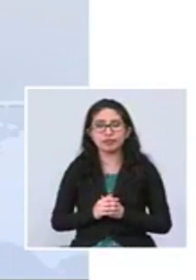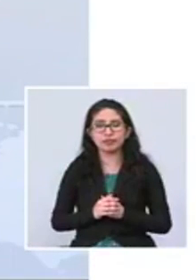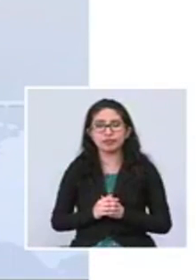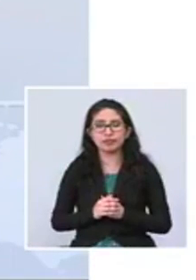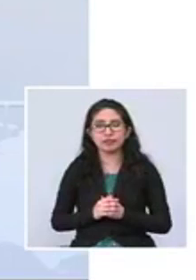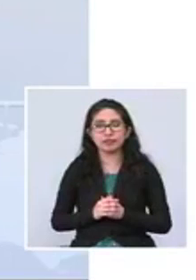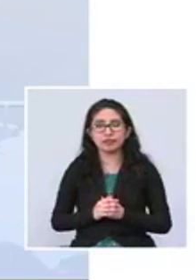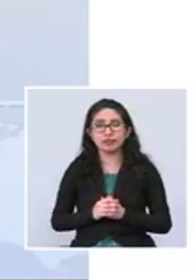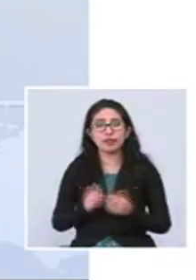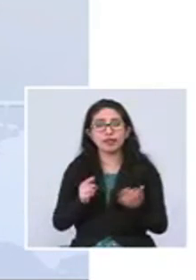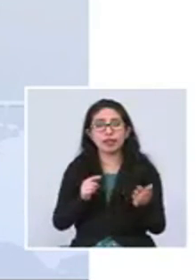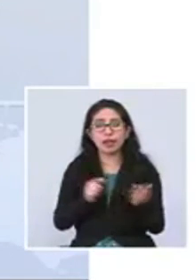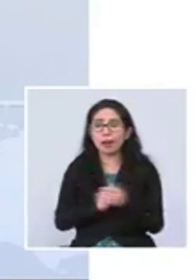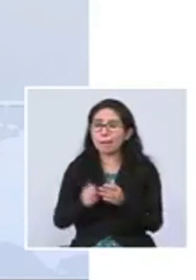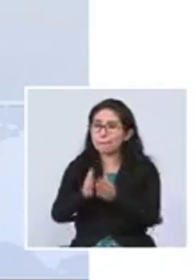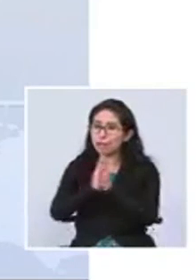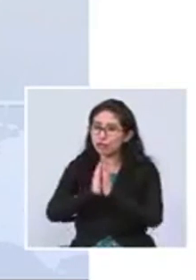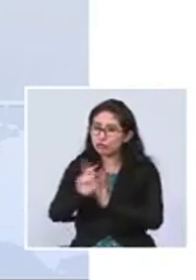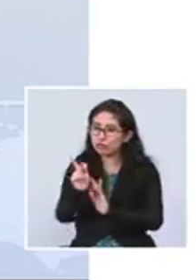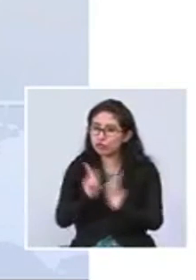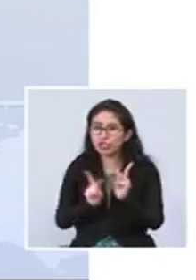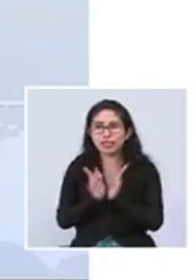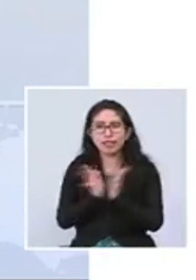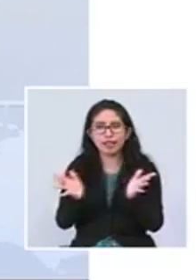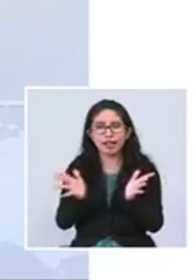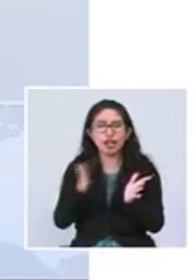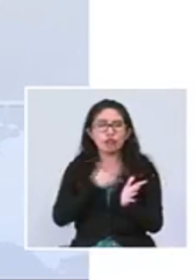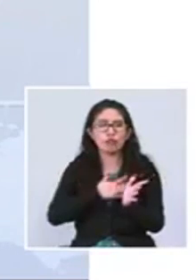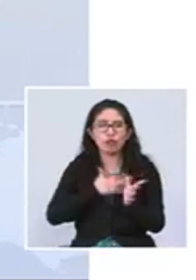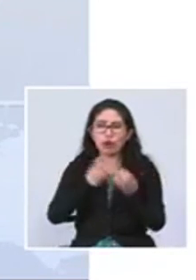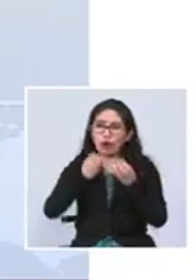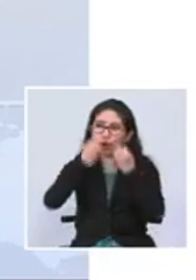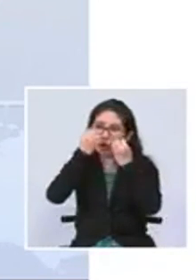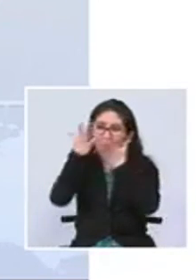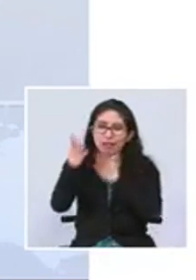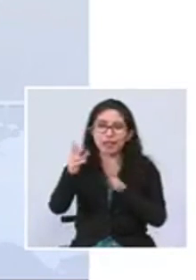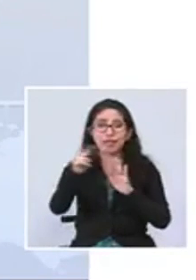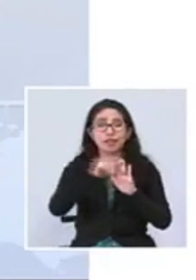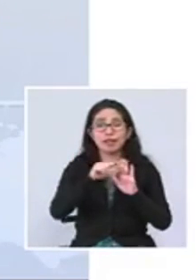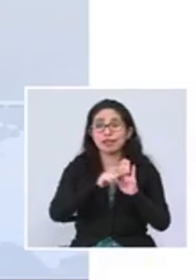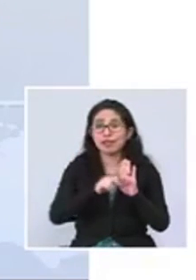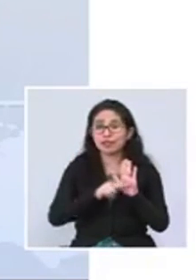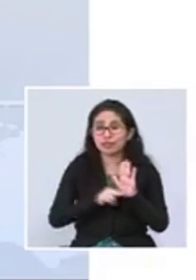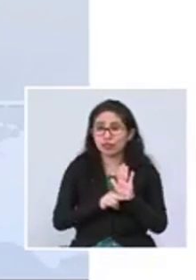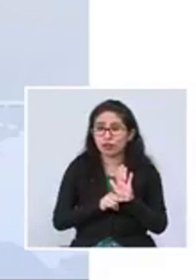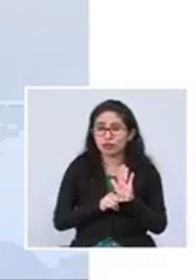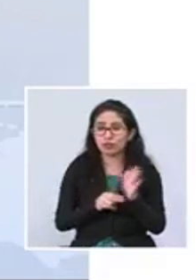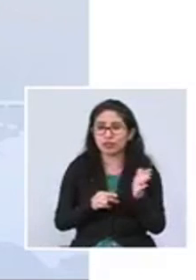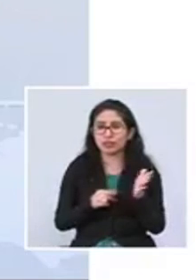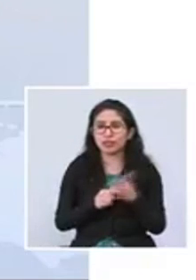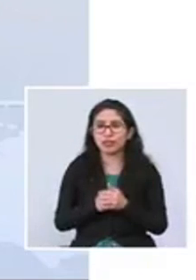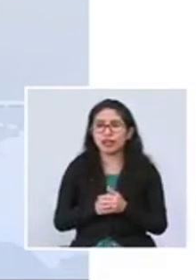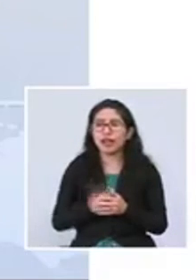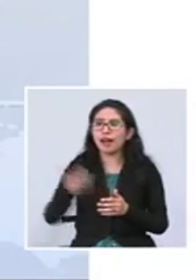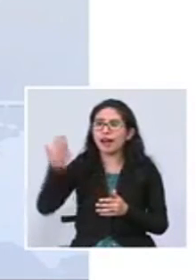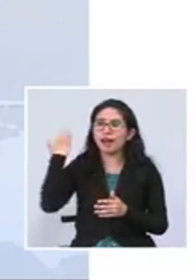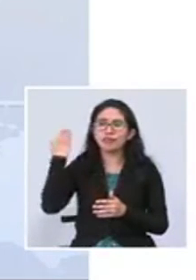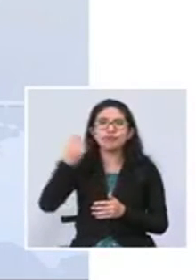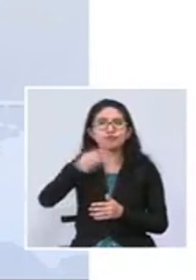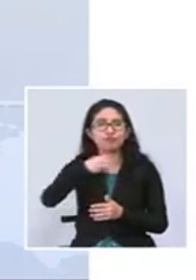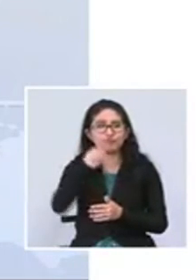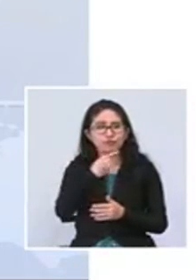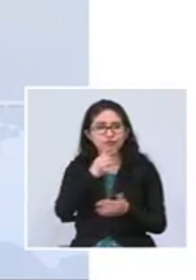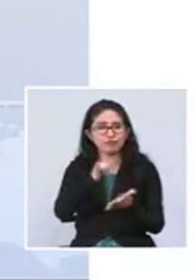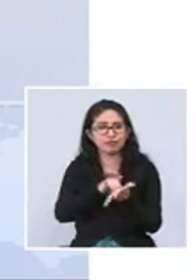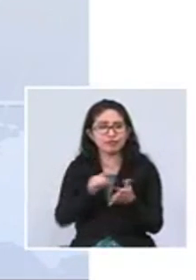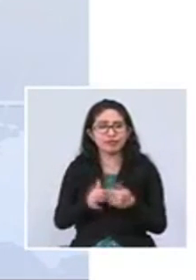Y estamos a la población cumplir las medidas que habíamos dicho y que no se cumplen. Se había mencionado que